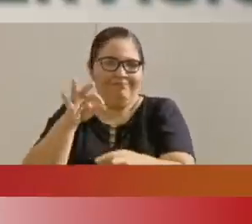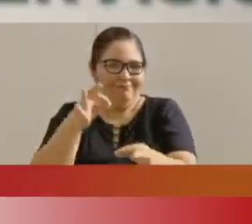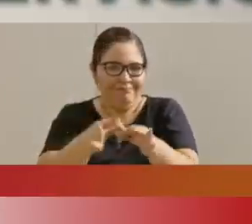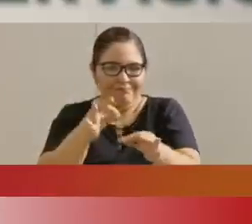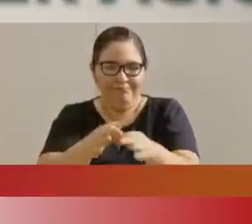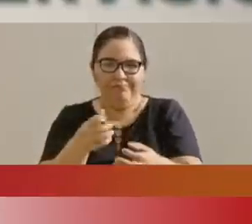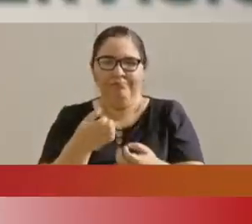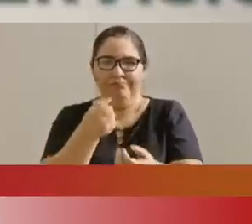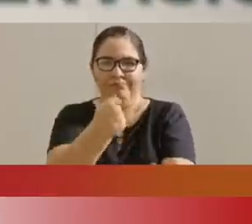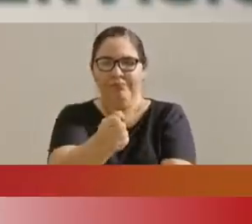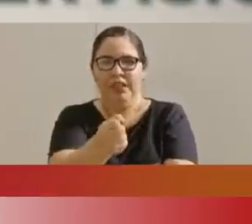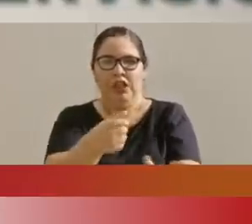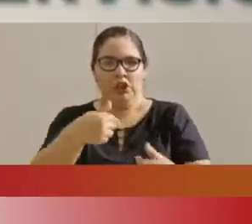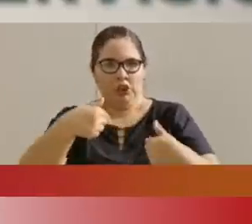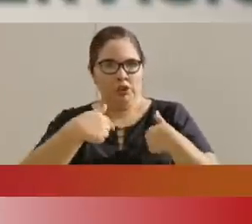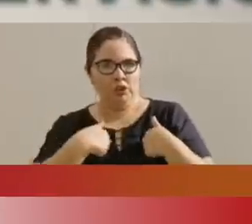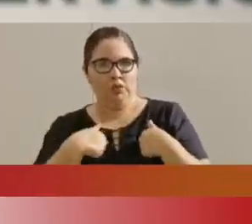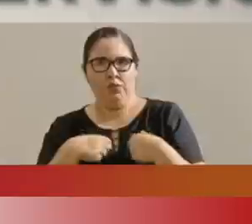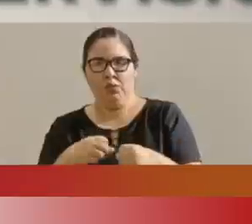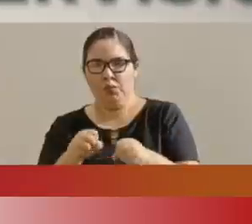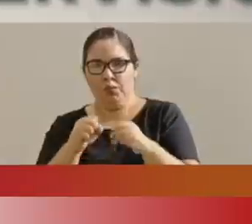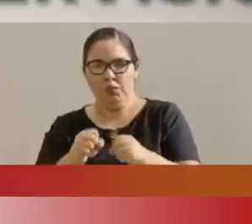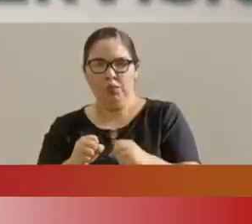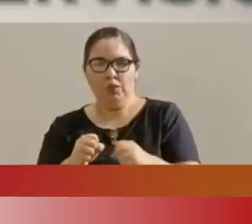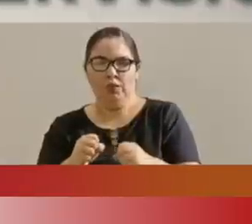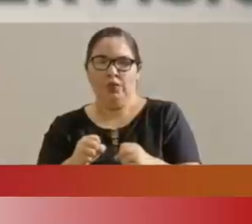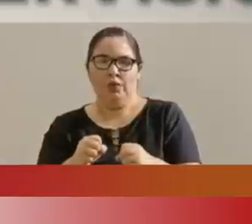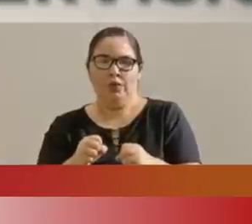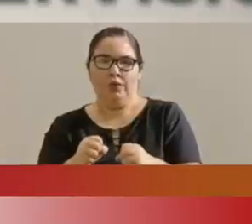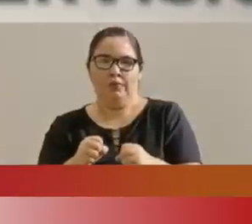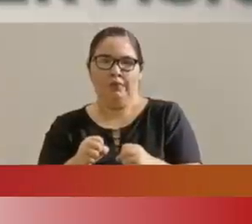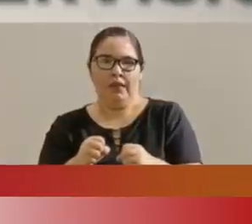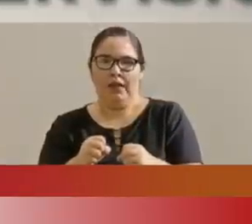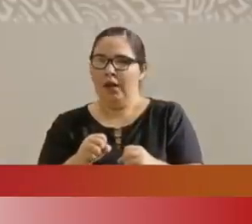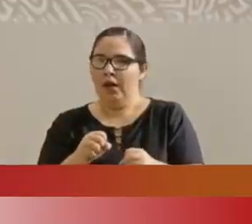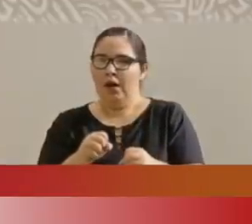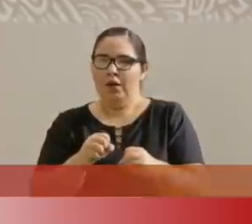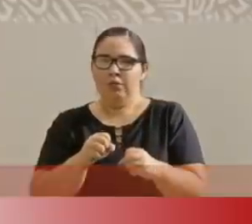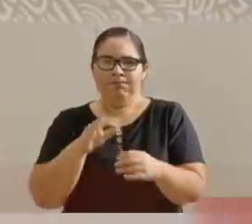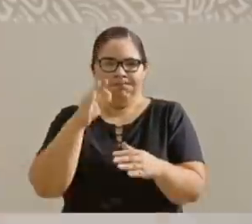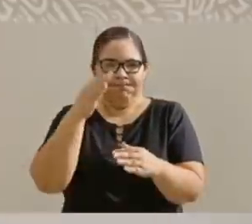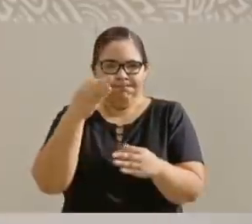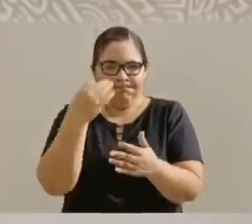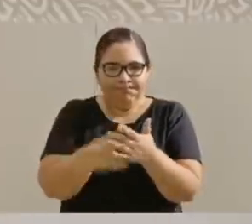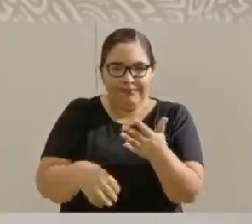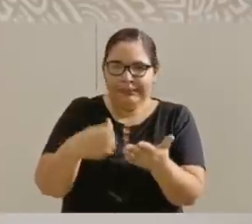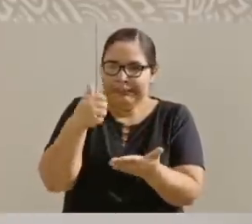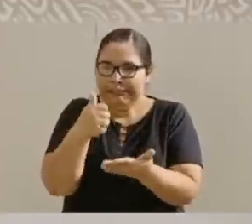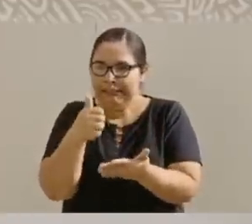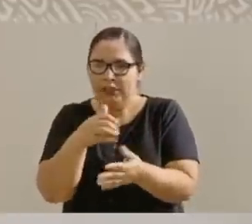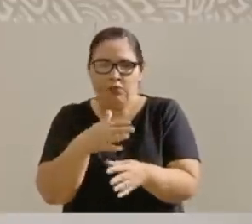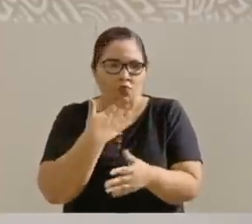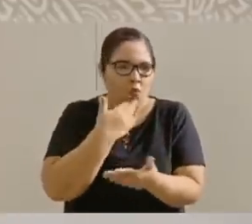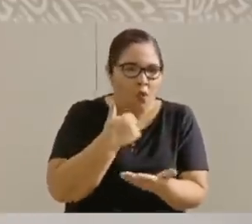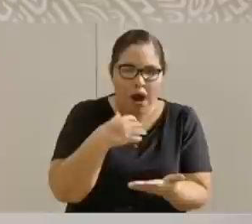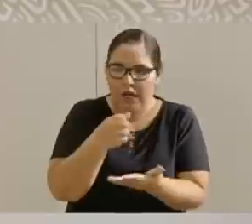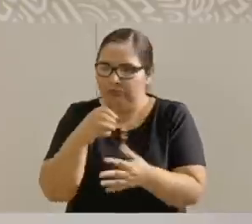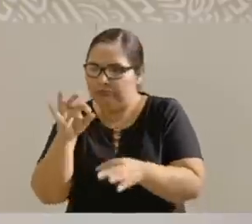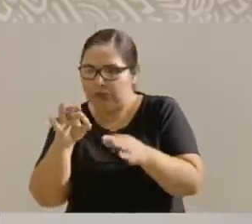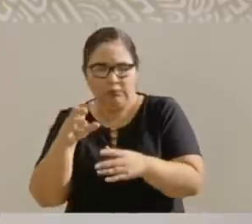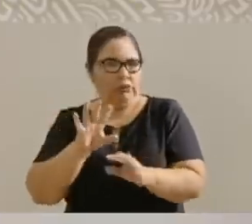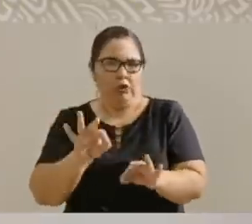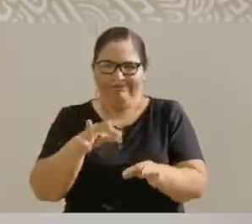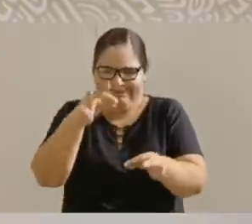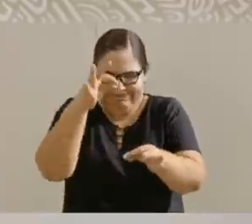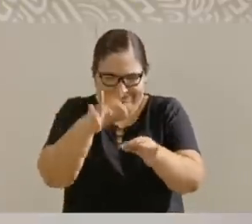Estoy seguro de que no nos van a faltar recursos, que no nos van a faltar